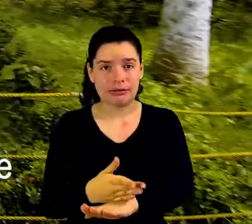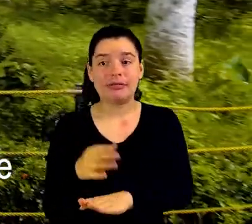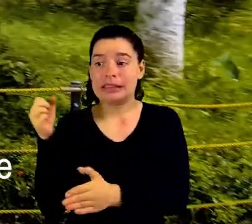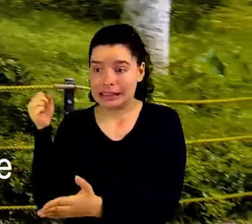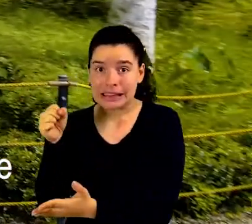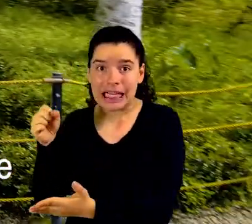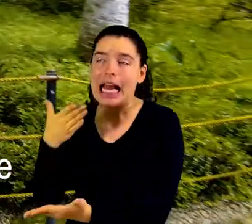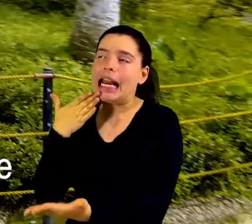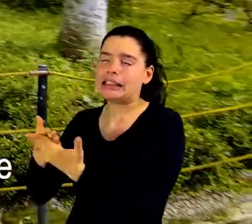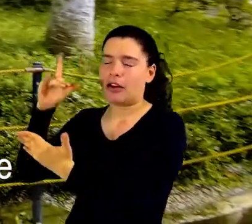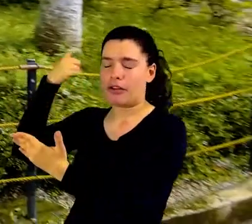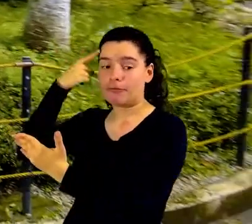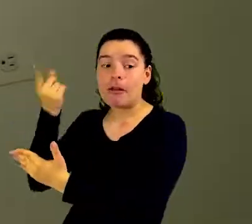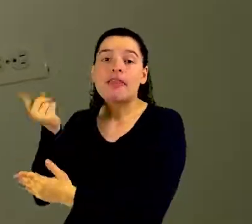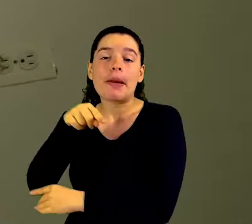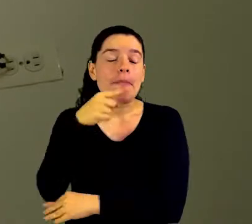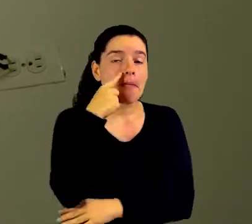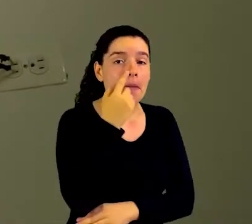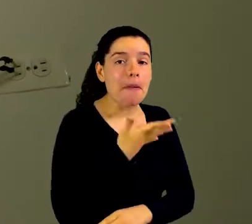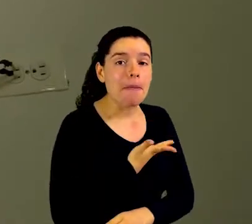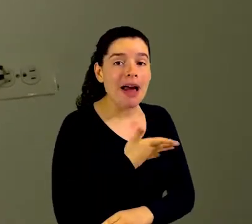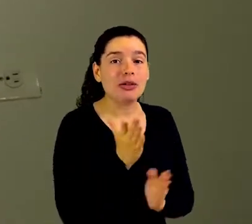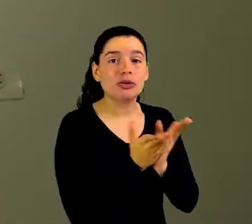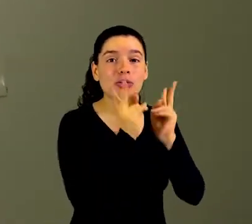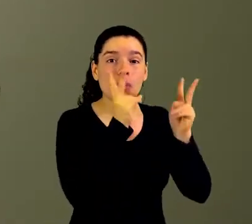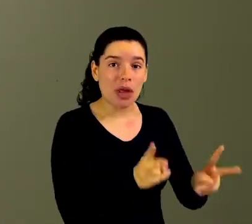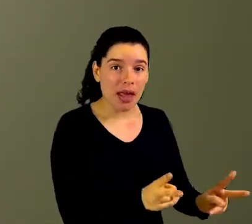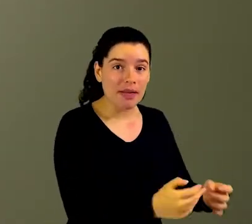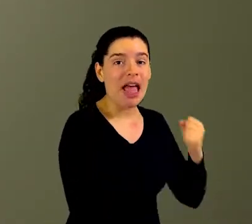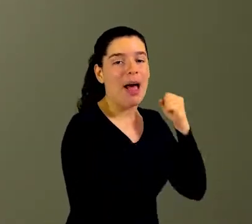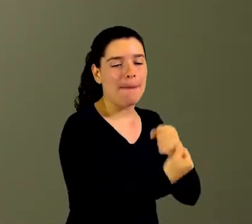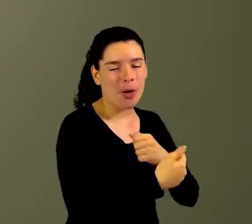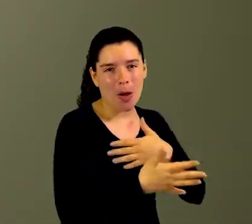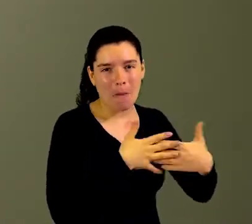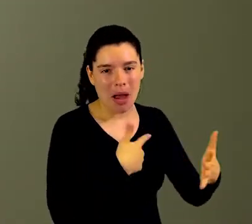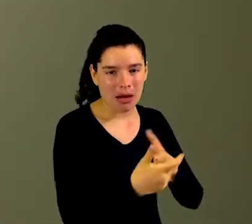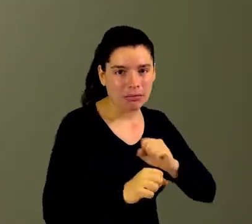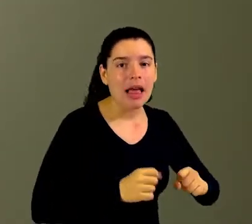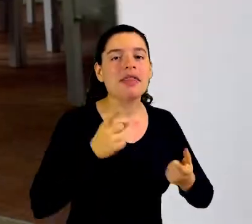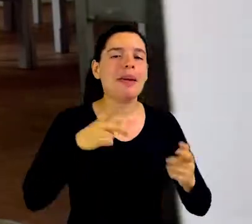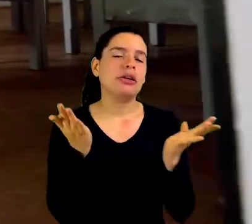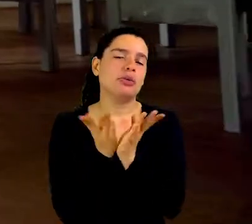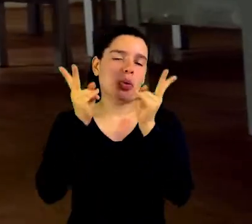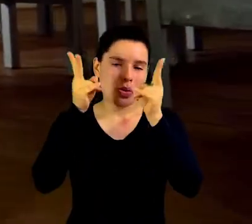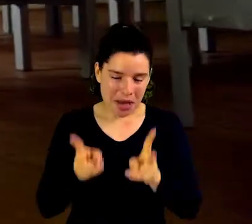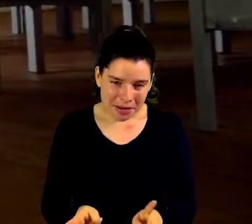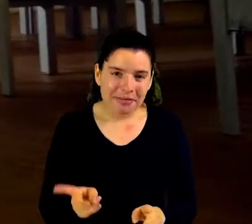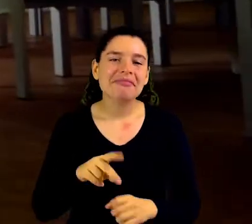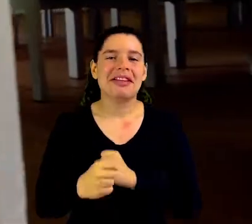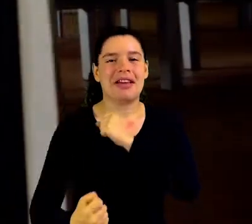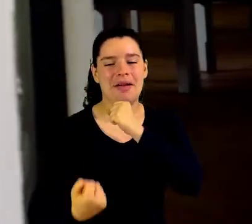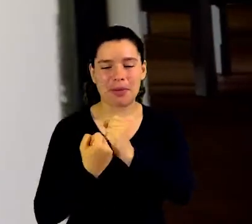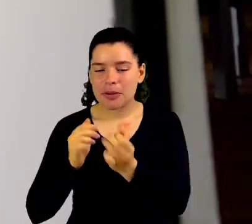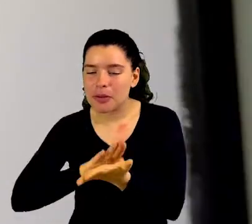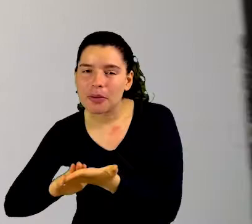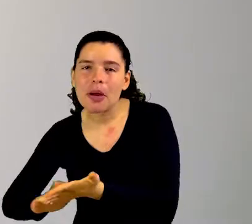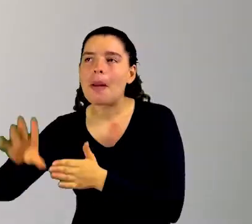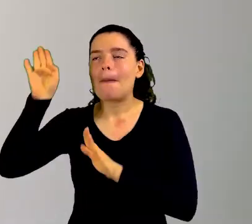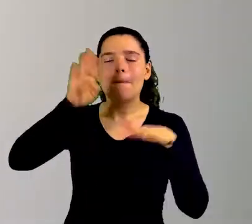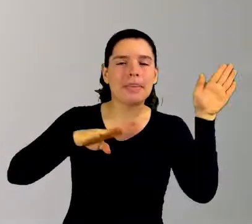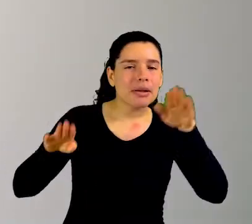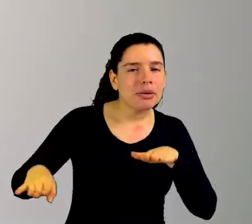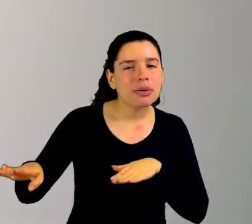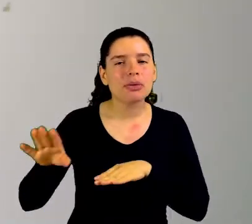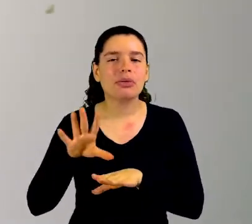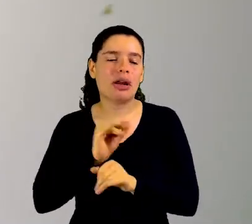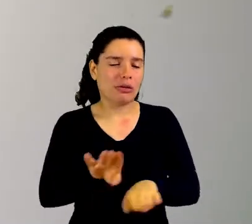Hubo también aporte por parte de los padres de familia con mano de obra y los estudiantes, quienes participaron en la